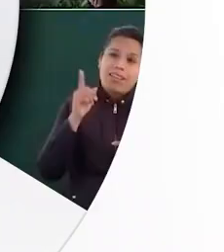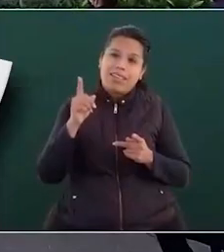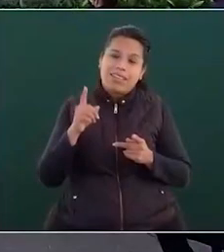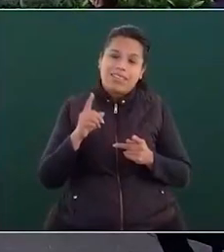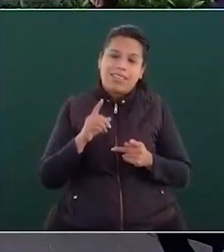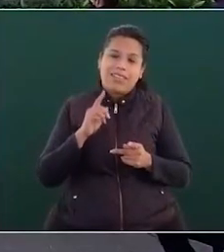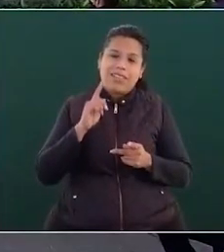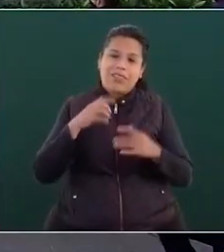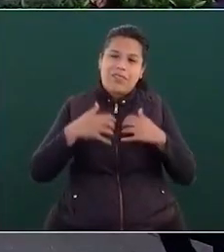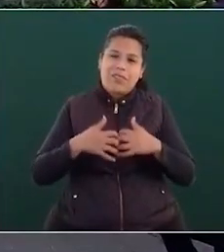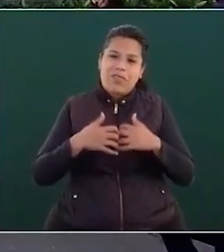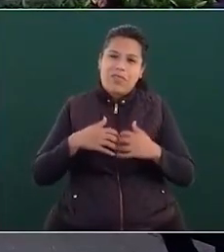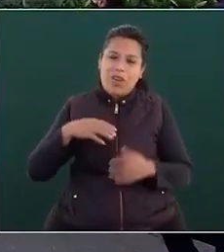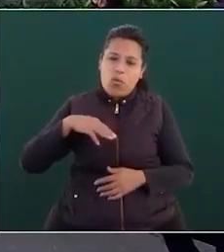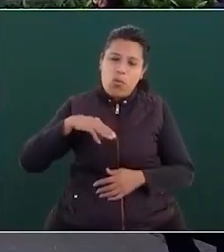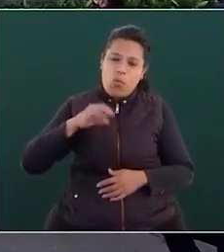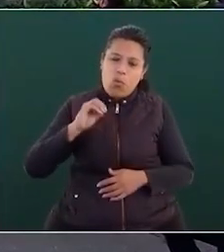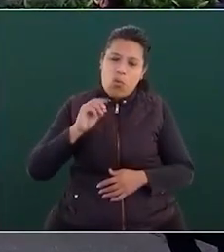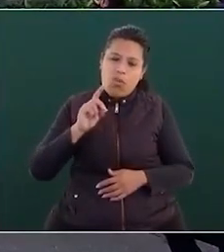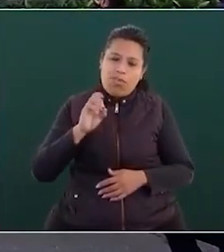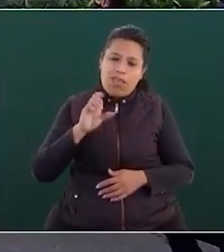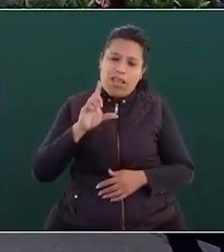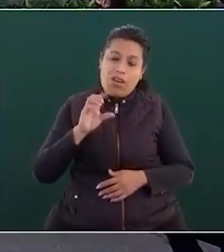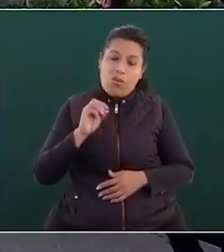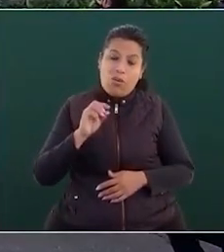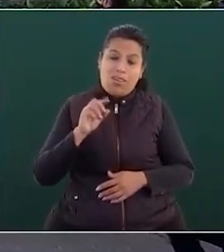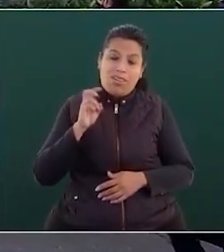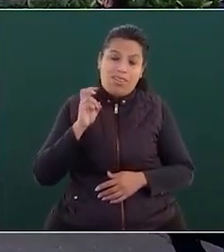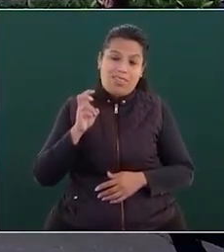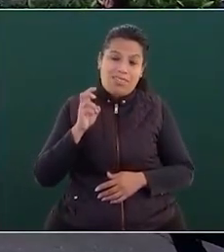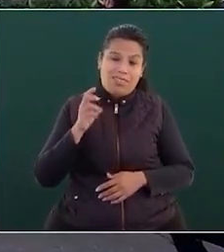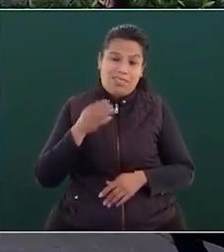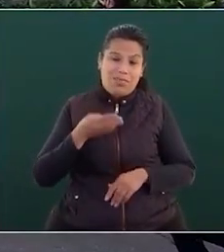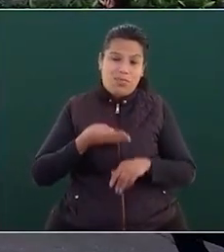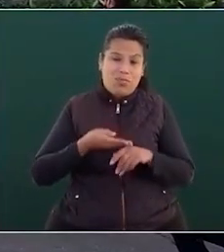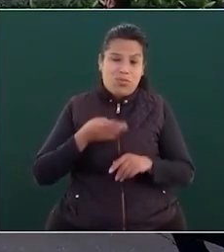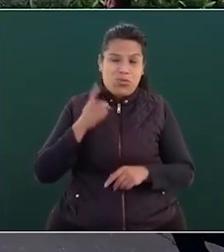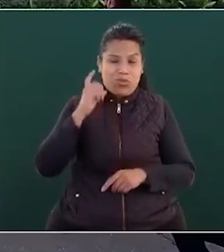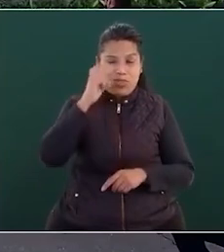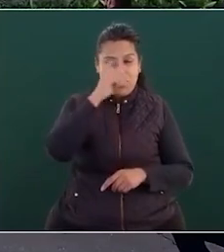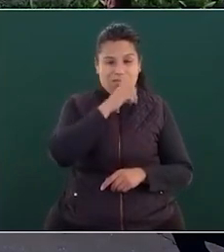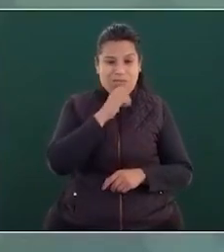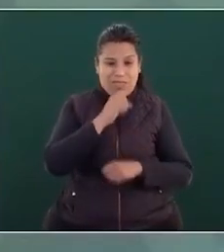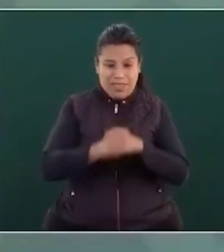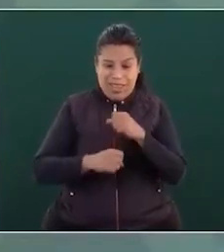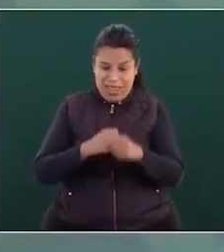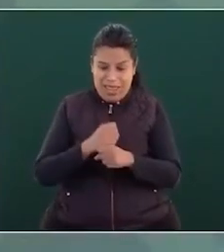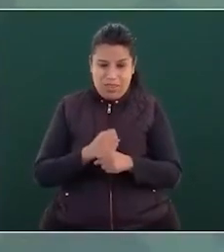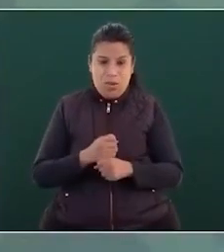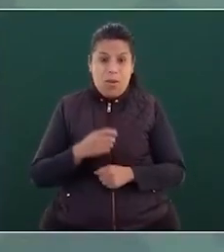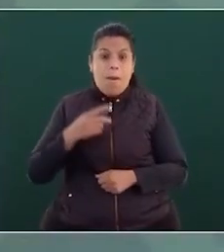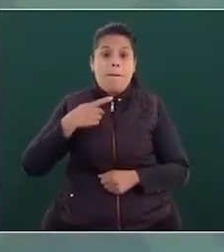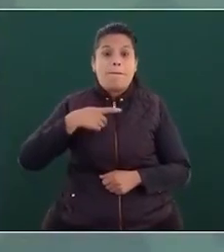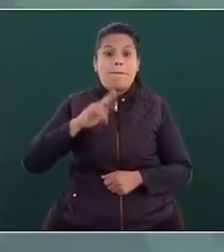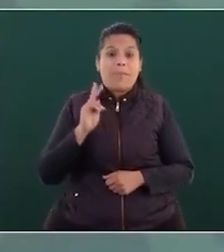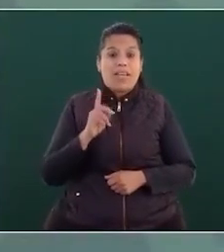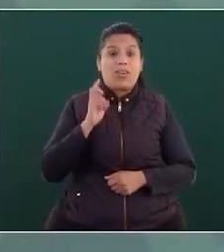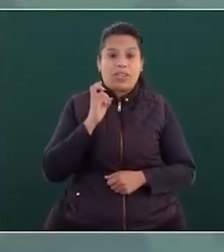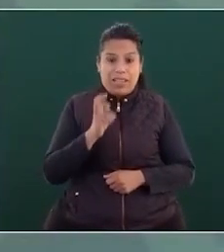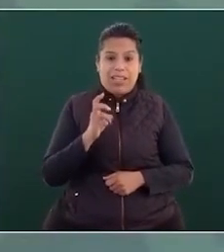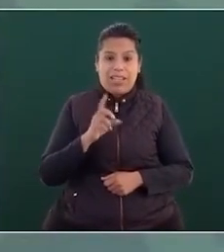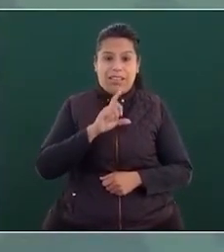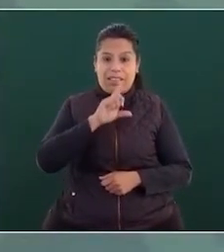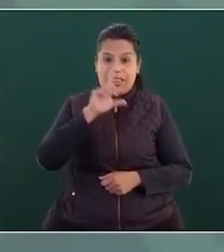entonces fue un año atípico pero los otros dos años de mayor